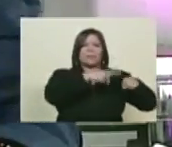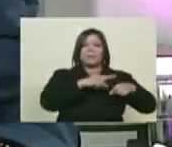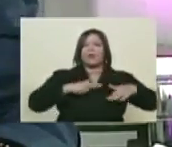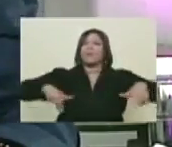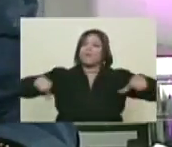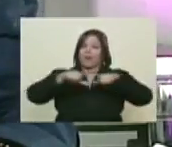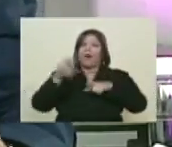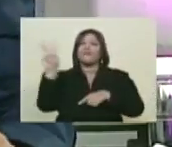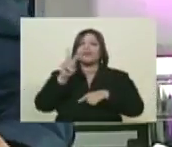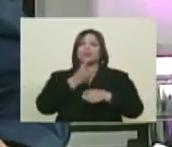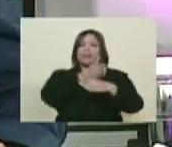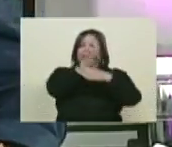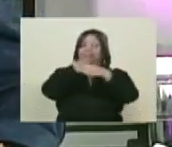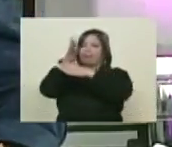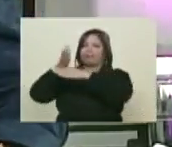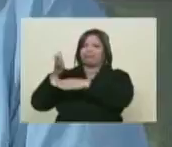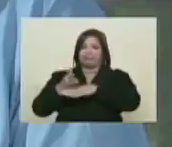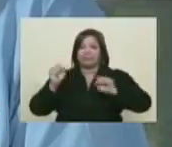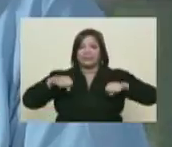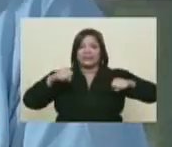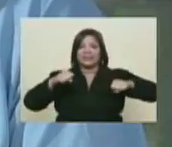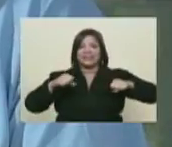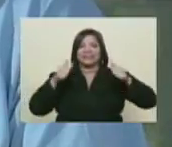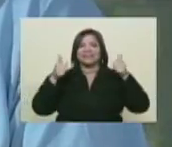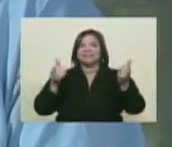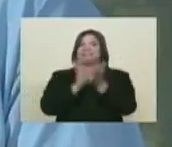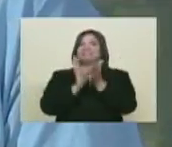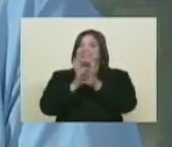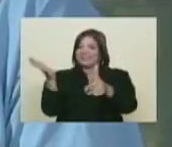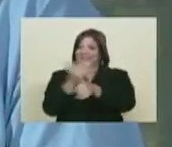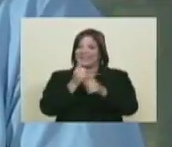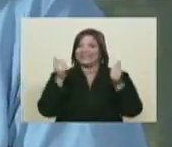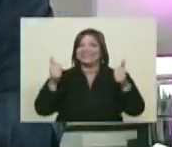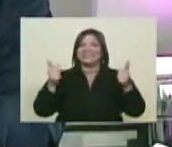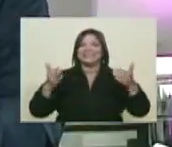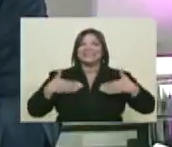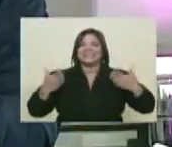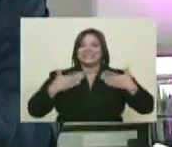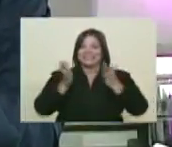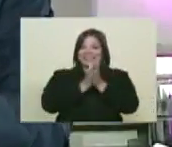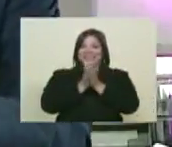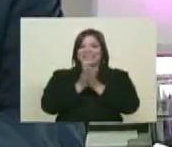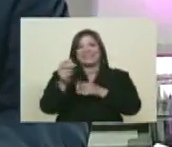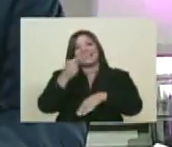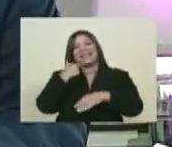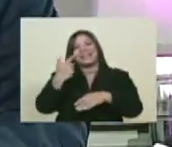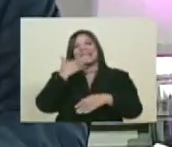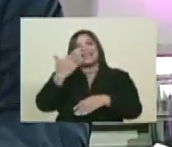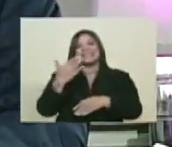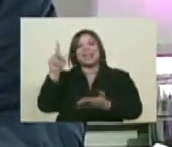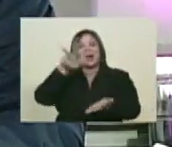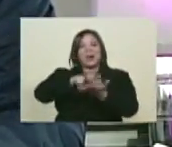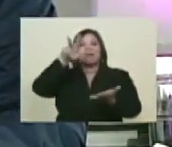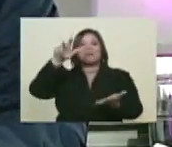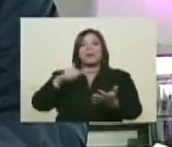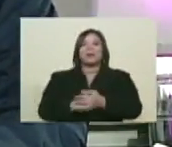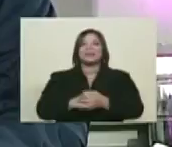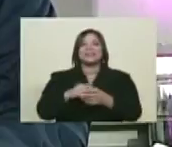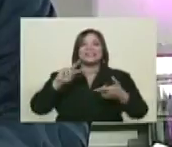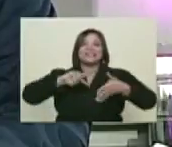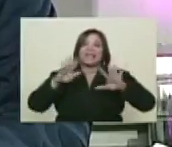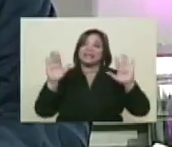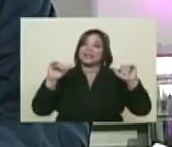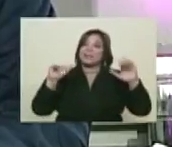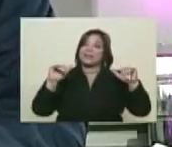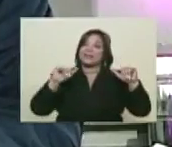rincones del país para que llegue a más personas. Encantado, te tomamos la palabra. Cúmplase. Así es, gracias. Bueno, amigas y amigos, no nos queda más remedio que